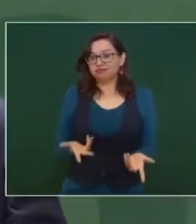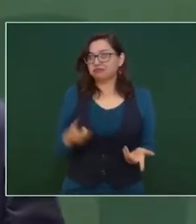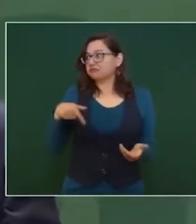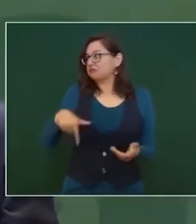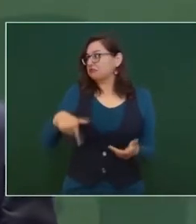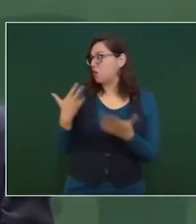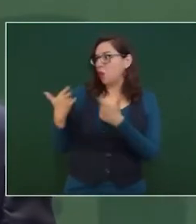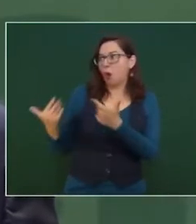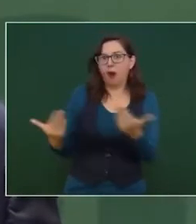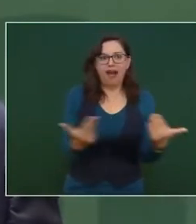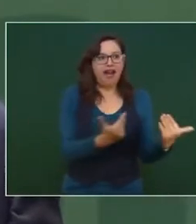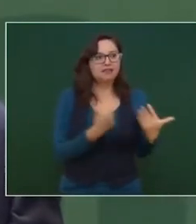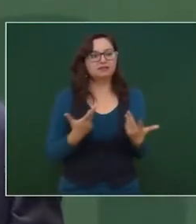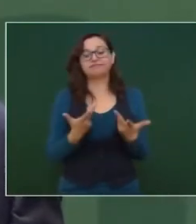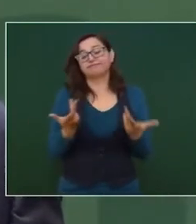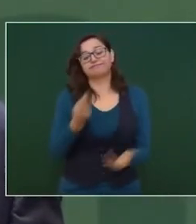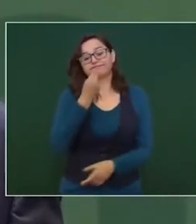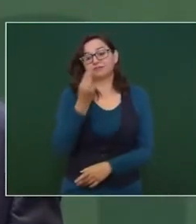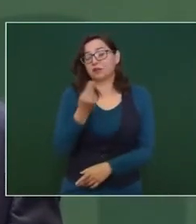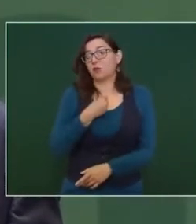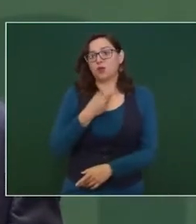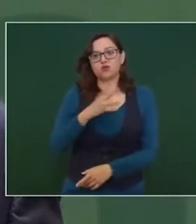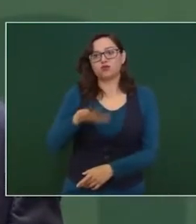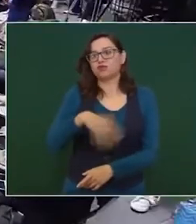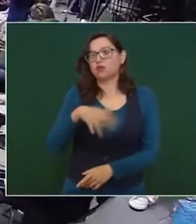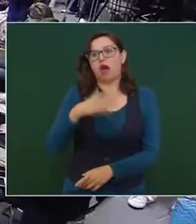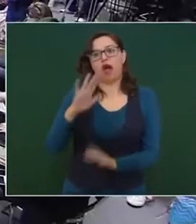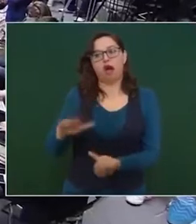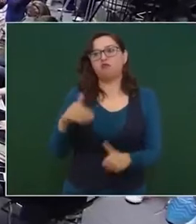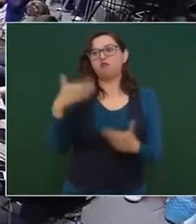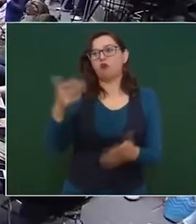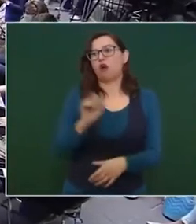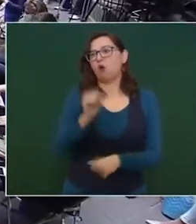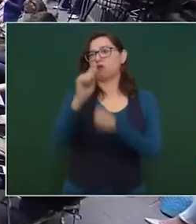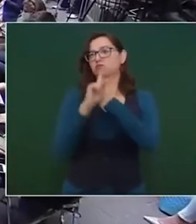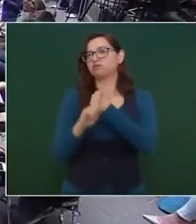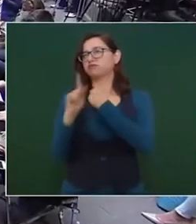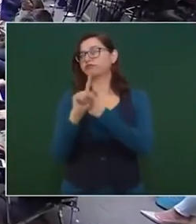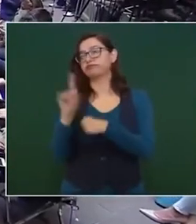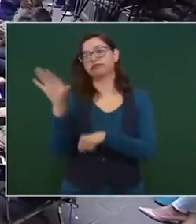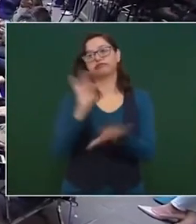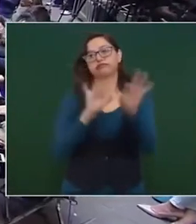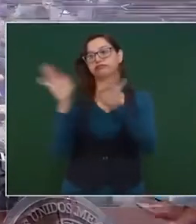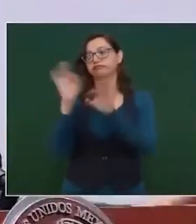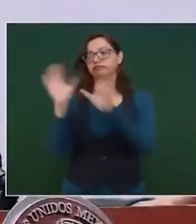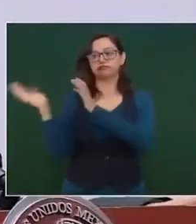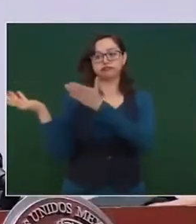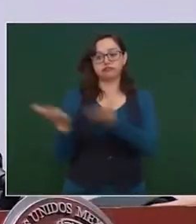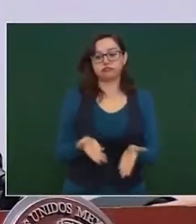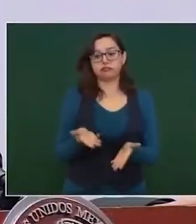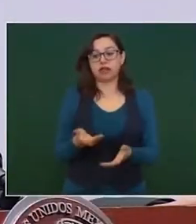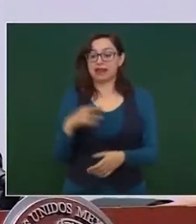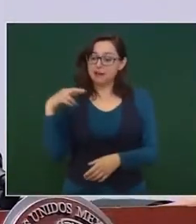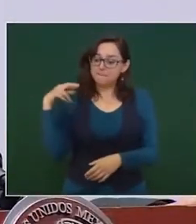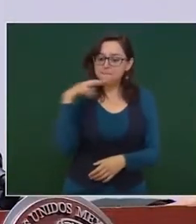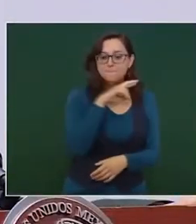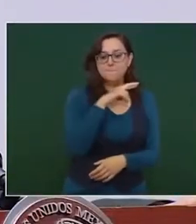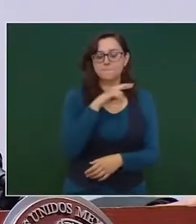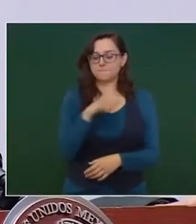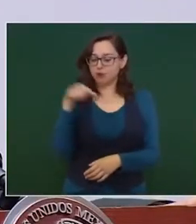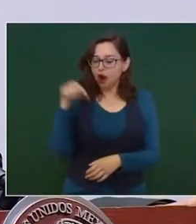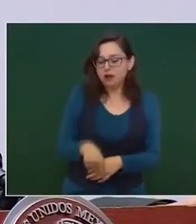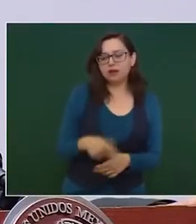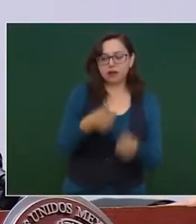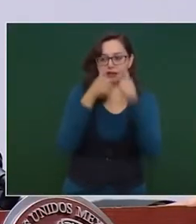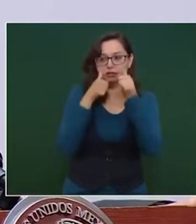y eso es el propósito de hacer este tipo de contrataciones externas para tener un mecanismo inmediato pero ya se explicaba que hay un plan